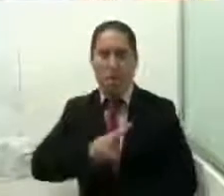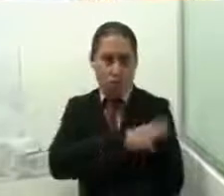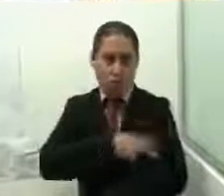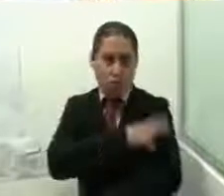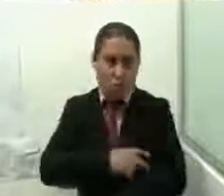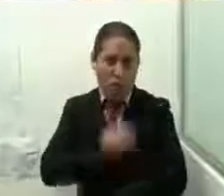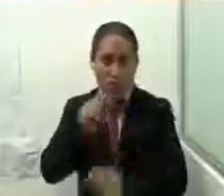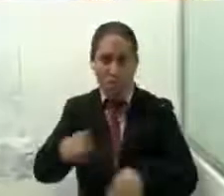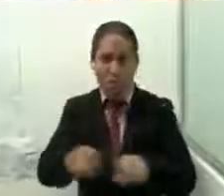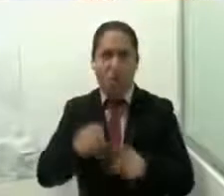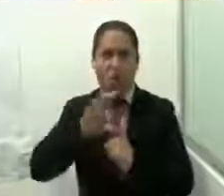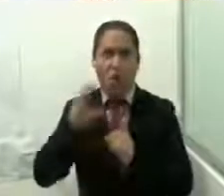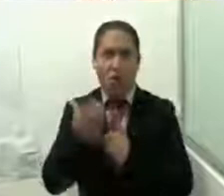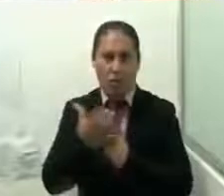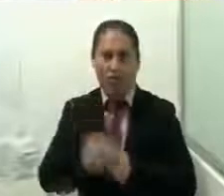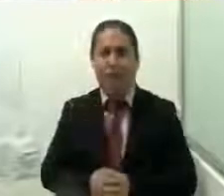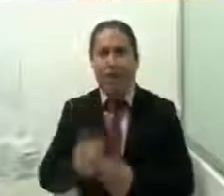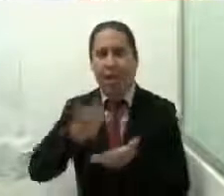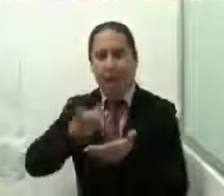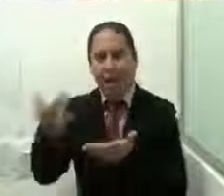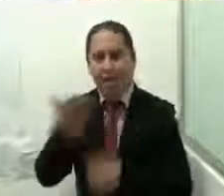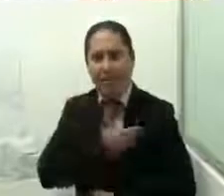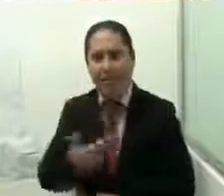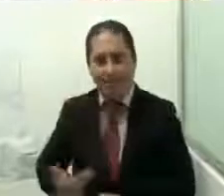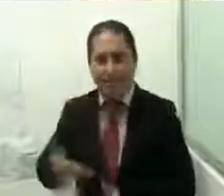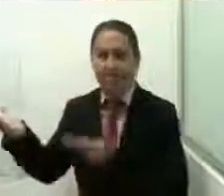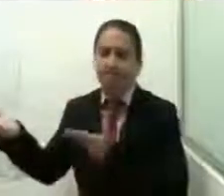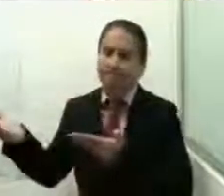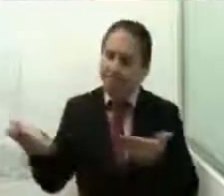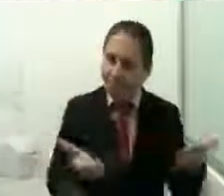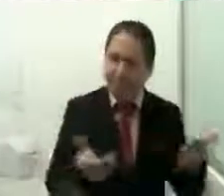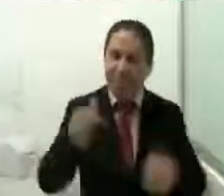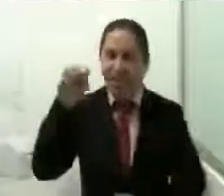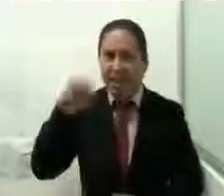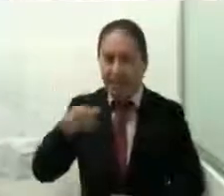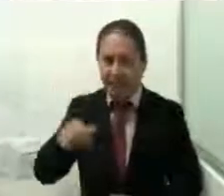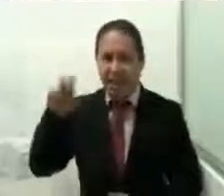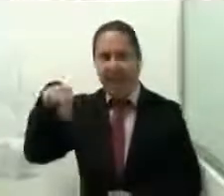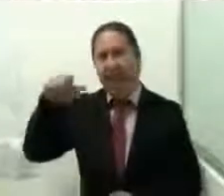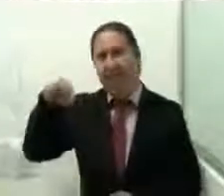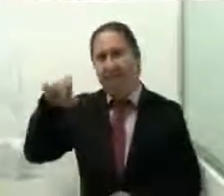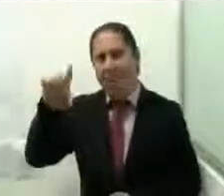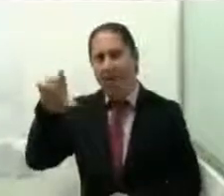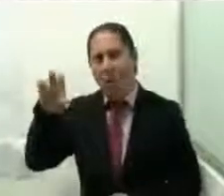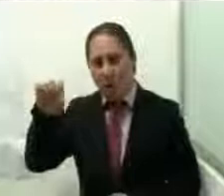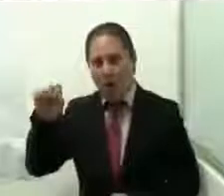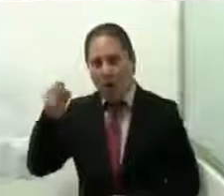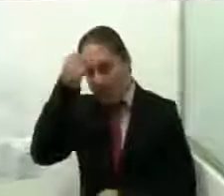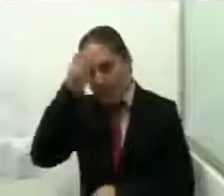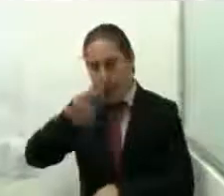Gracias, presidenta. Buenas tardes. Bienvenida a Ana Luisa Rodríguez, encargada de la Secretaría